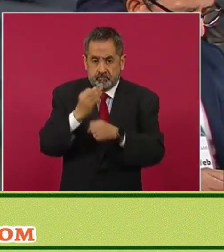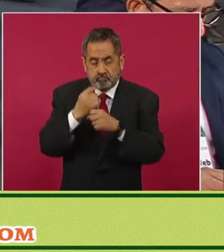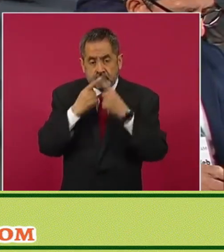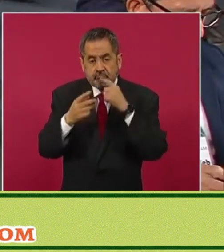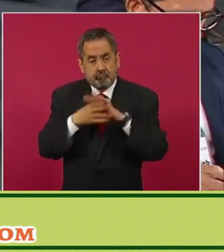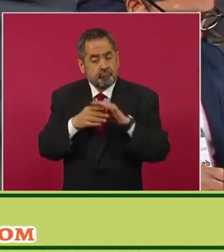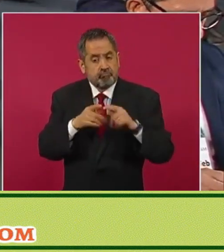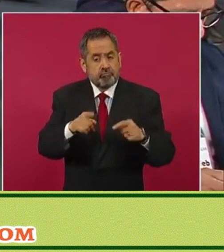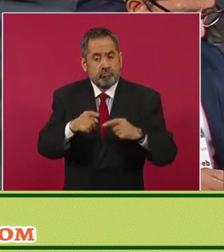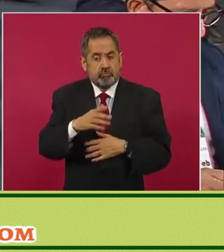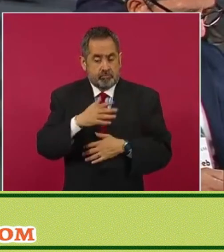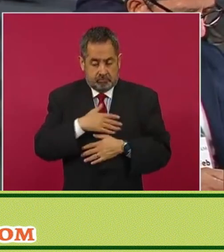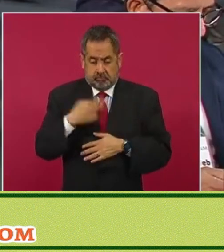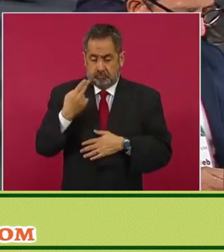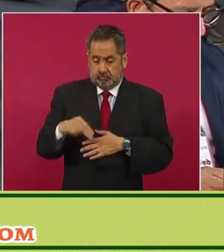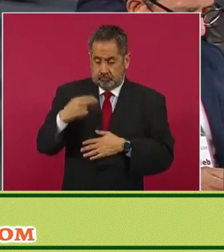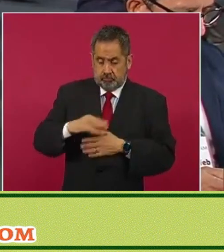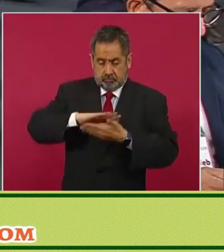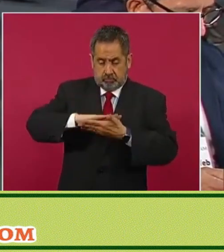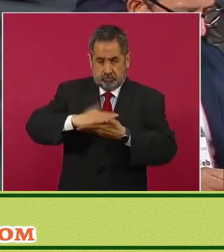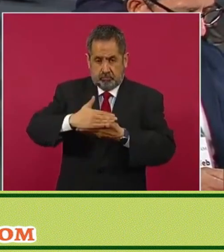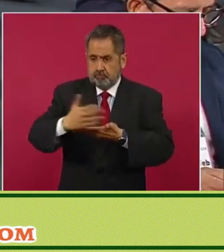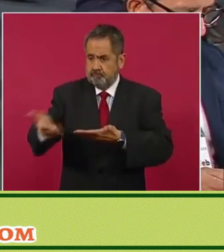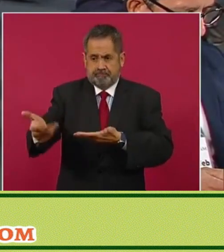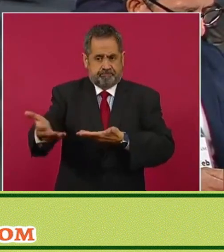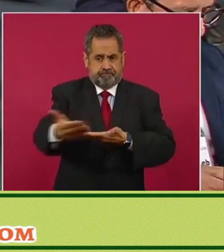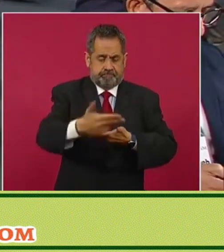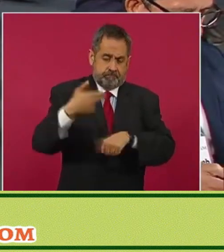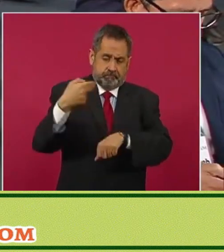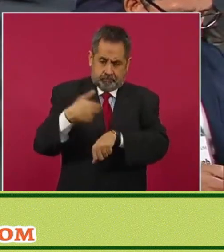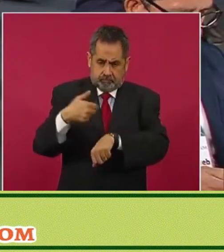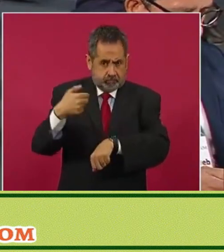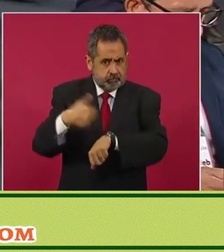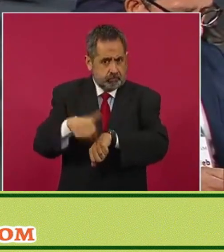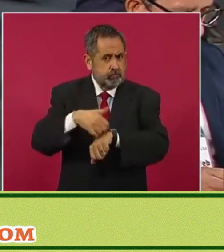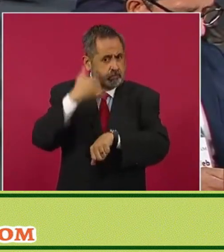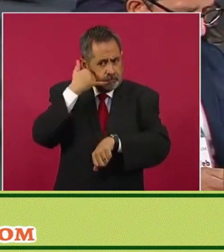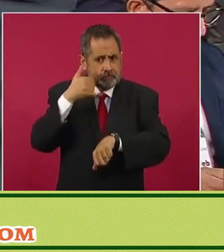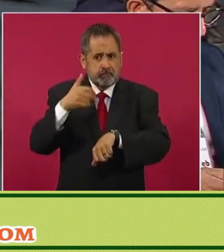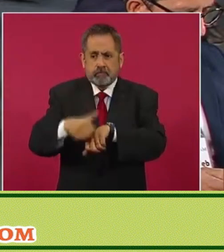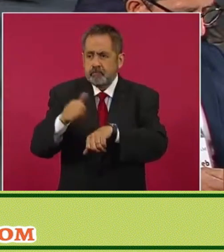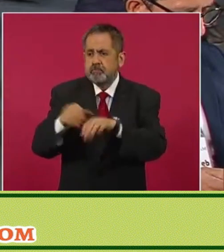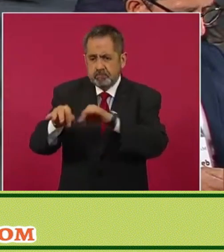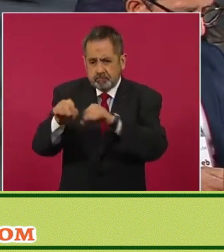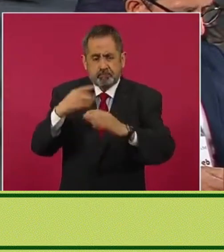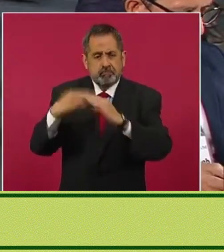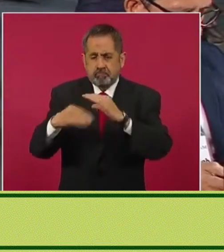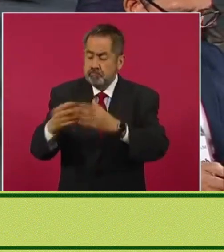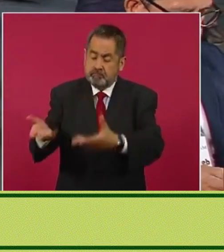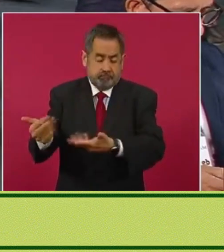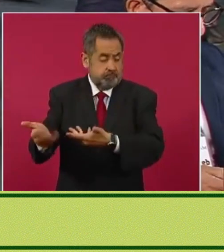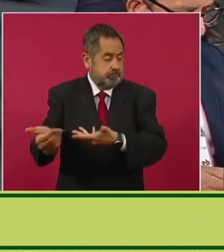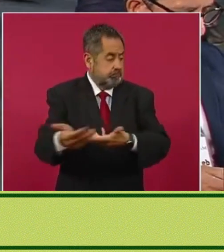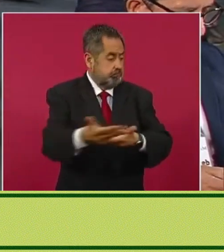entregar su nombre en una papeleta, el número telefónico, el número de trabajador y su correo. Entonces,